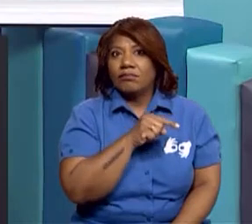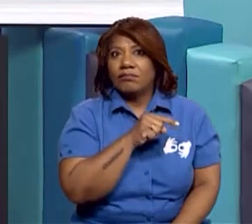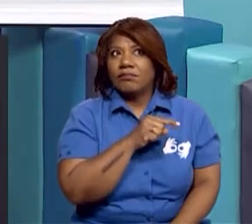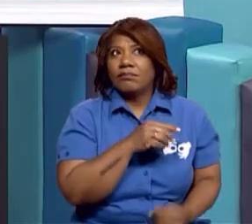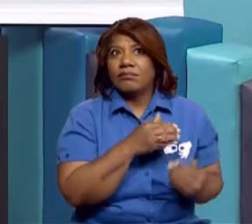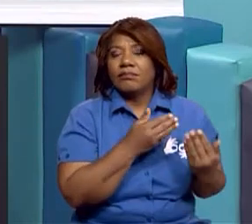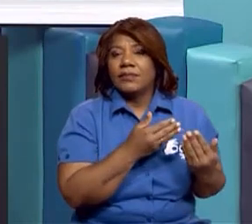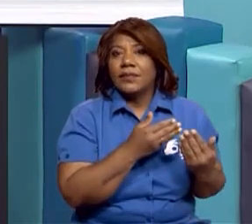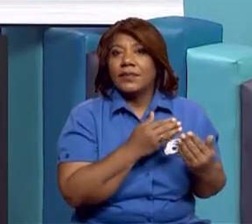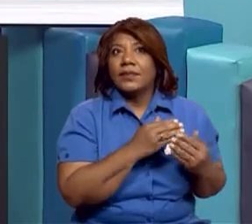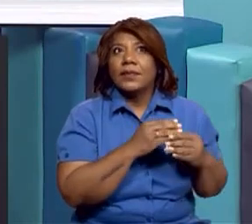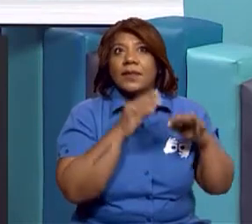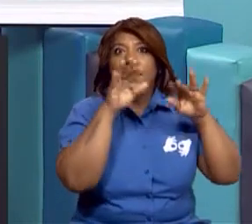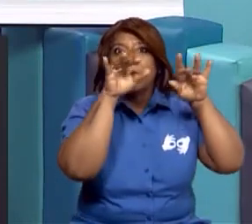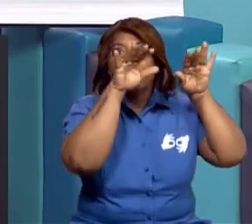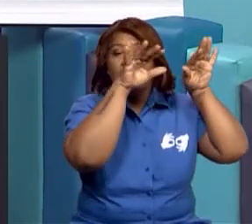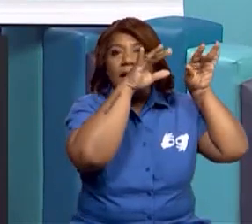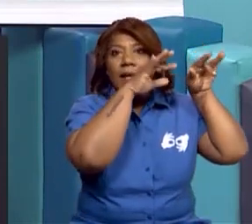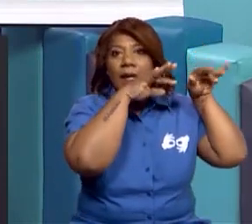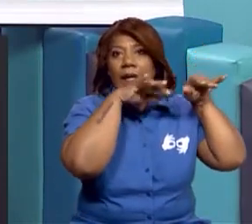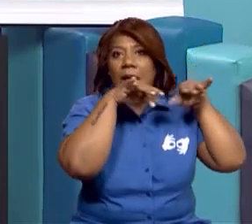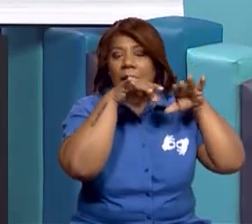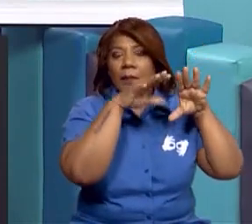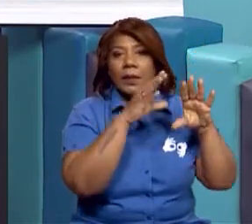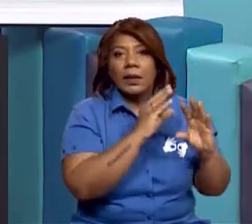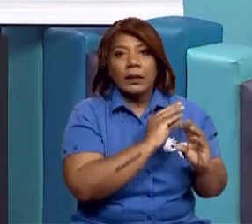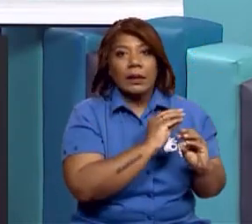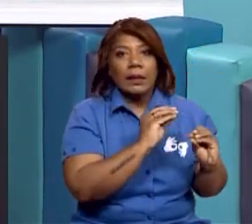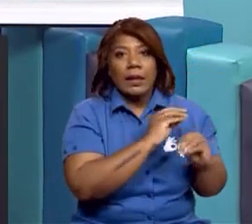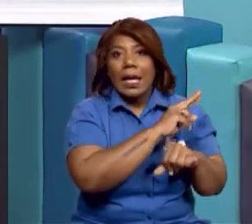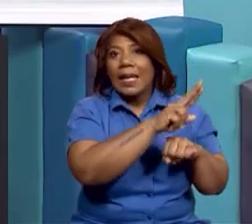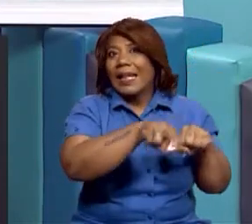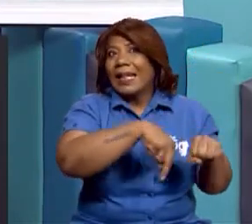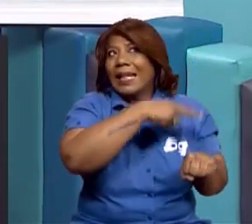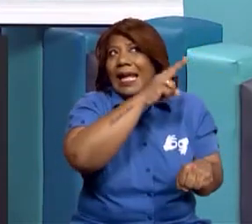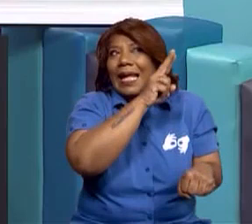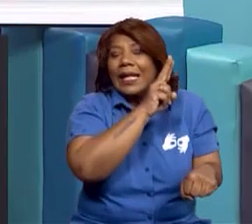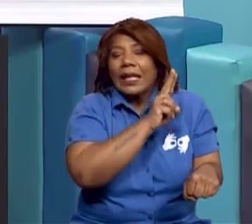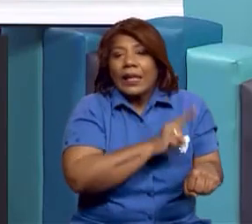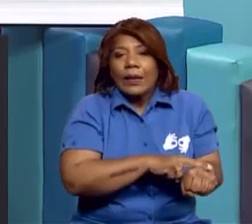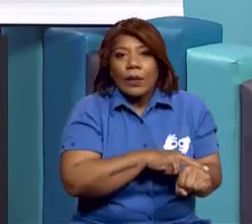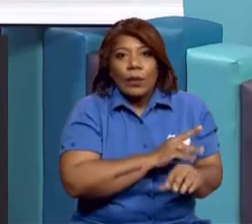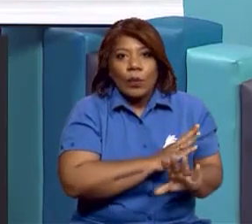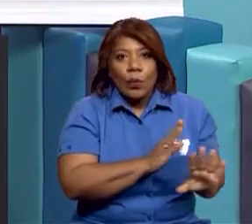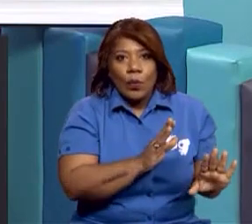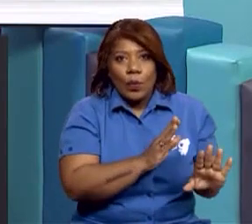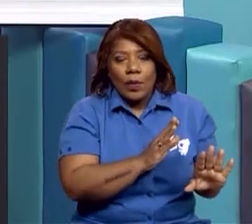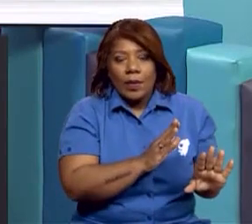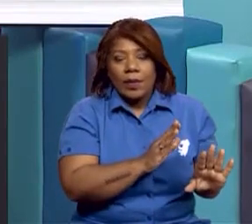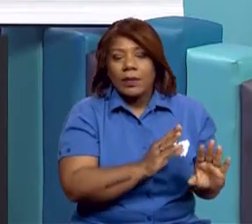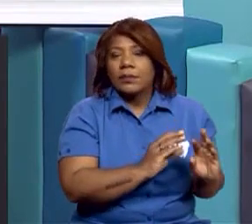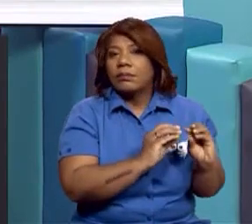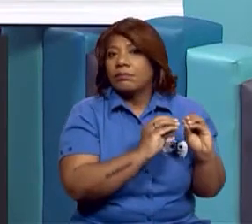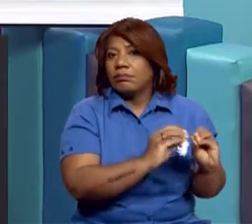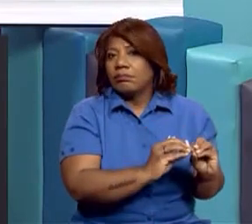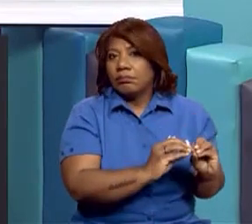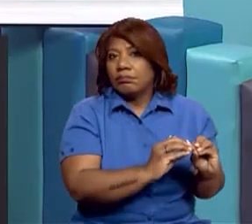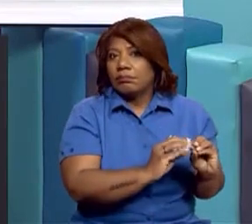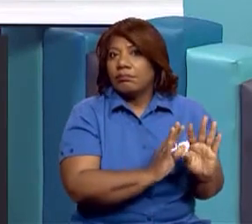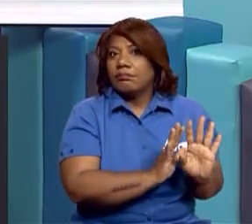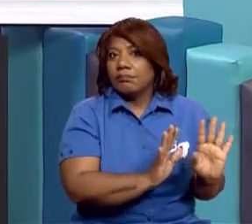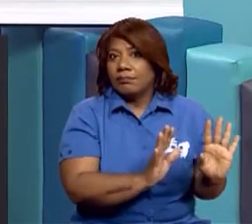procede de la naturaleza, ¿verdad? Que no ha sido manipulado o no ha sido estructurado, cambiado por el hombre, ¿cierto?